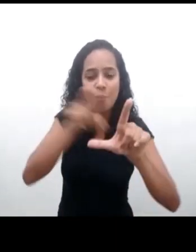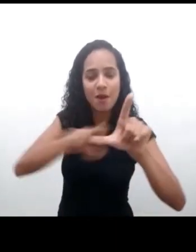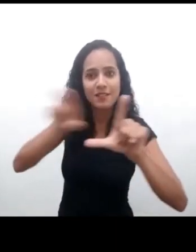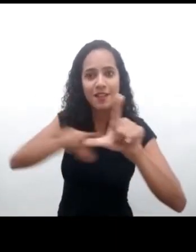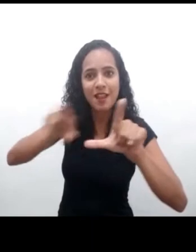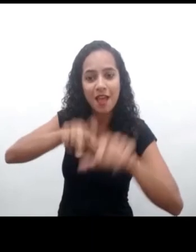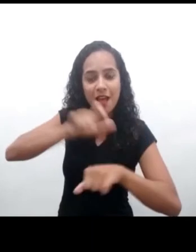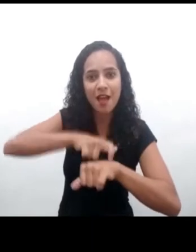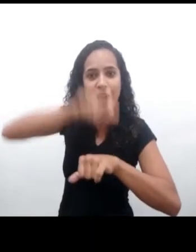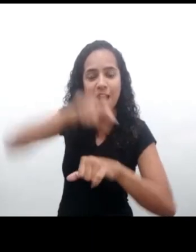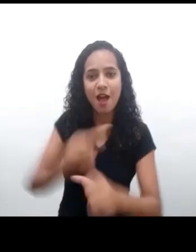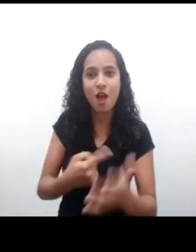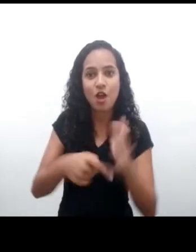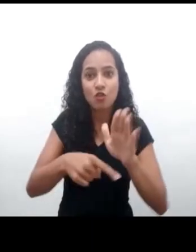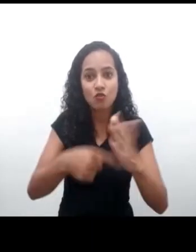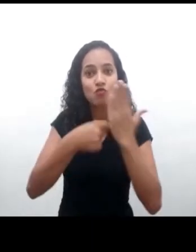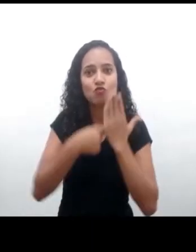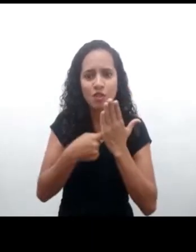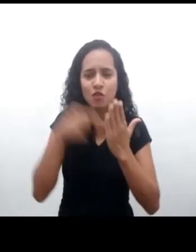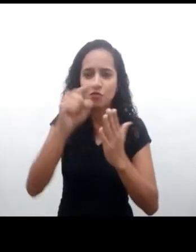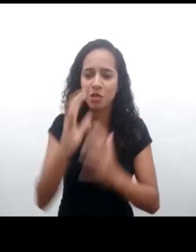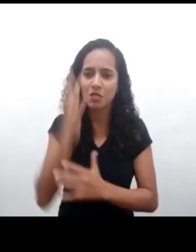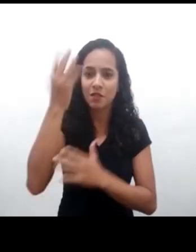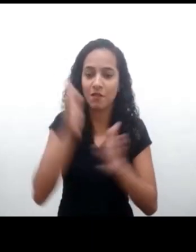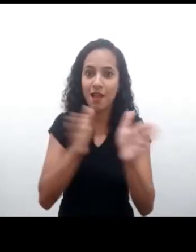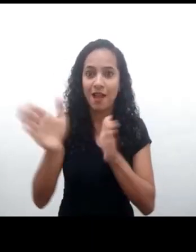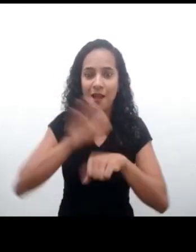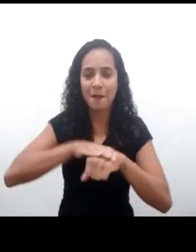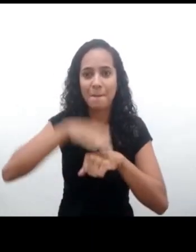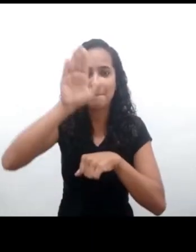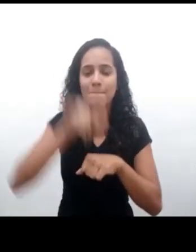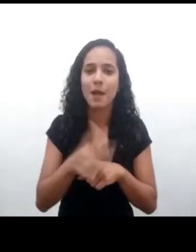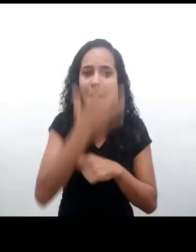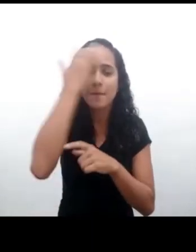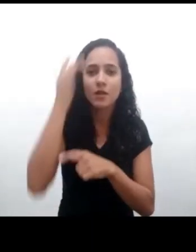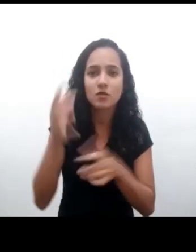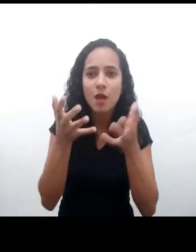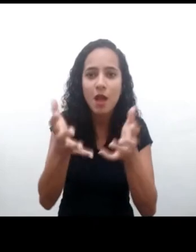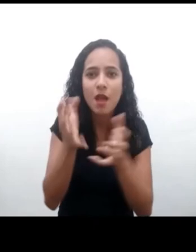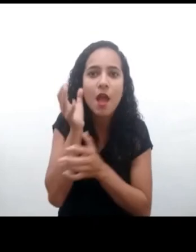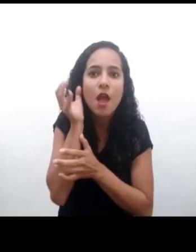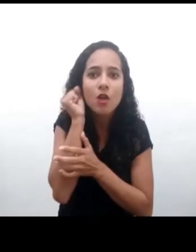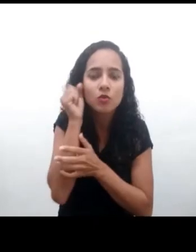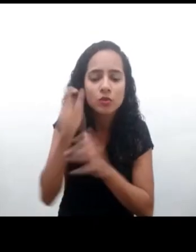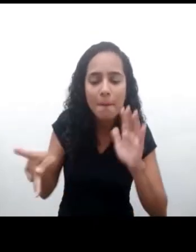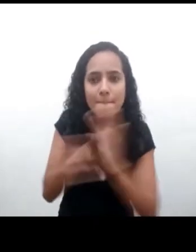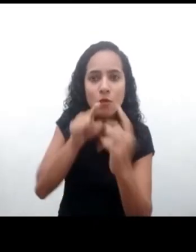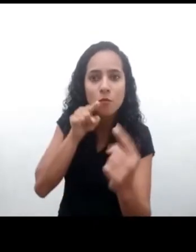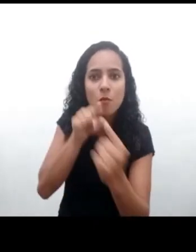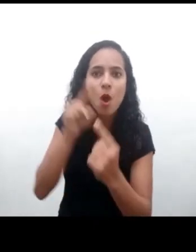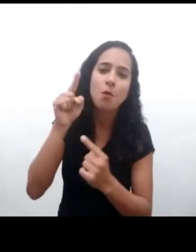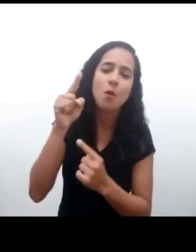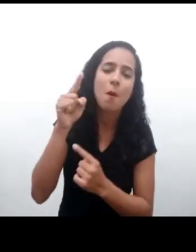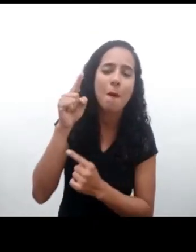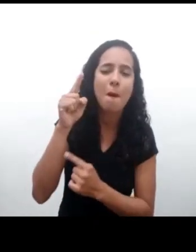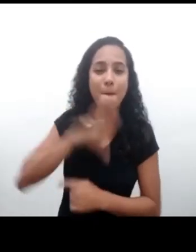responsable de los subtítulos automáticos que nos ayudan a hacer este evento más accesible. Para quienes quieran escuchar el evento todo solo